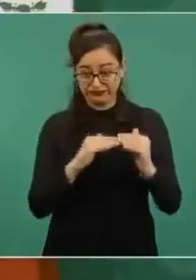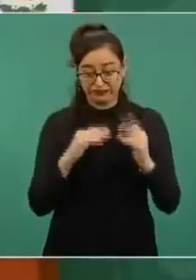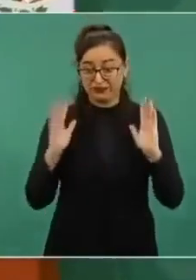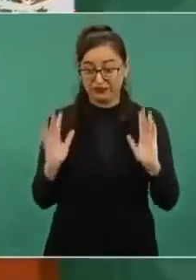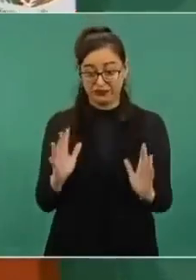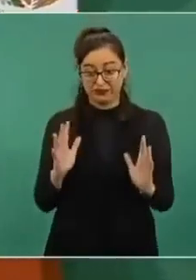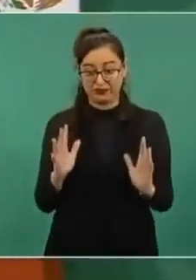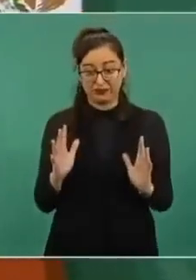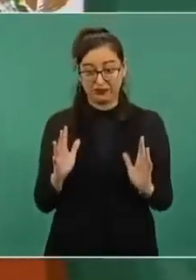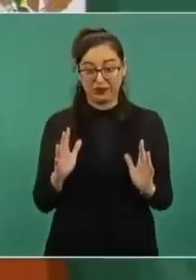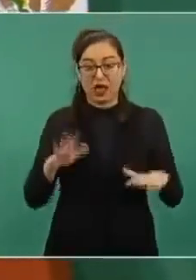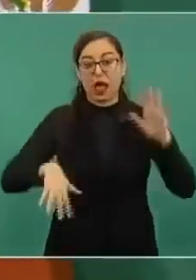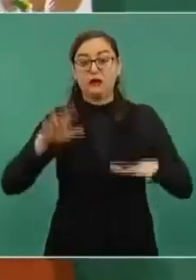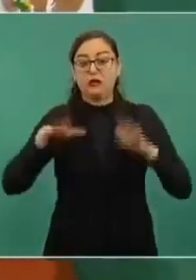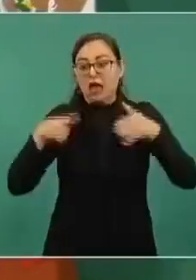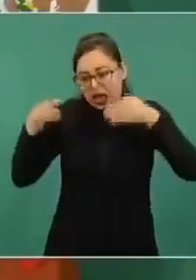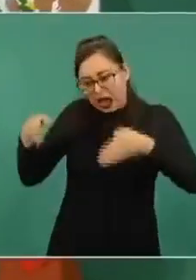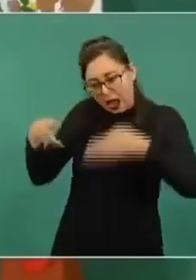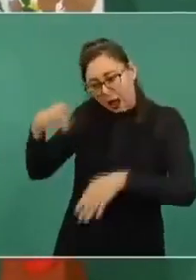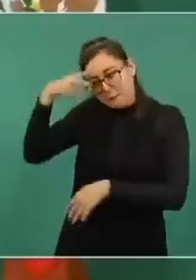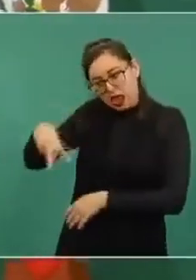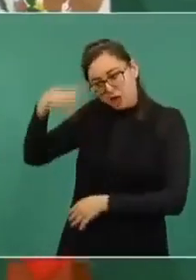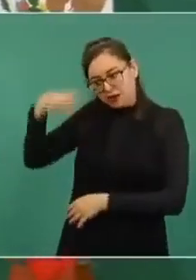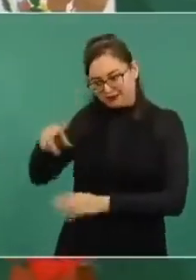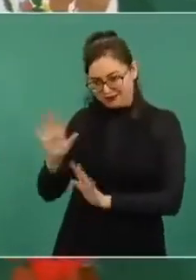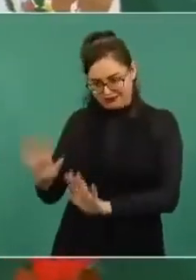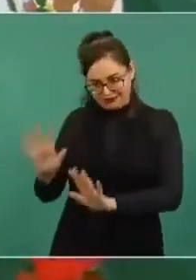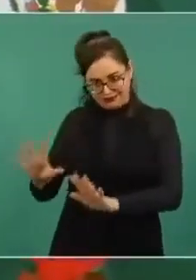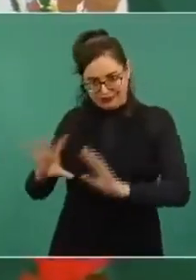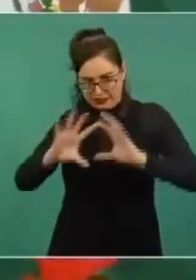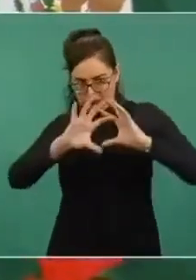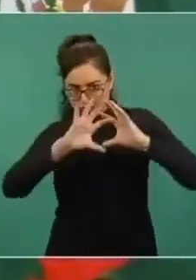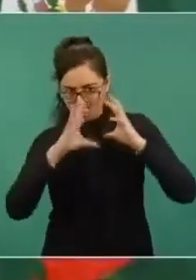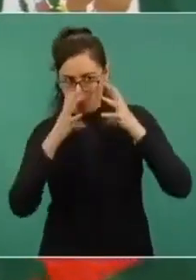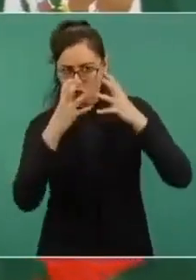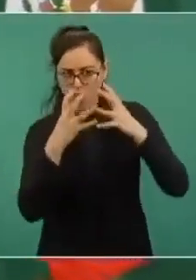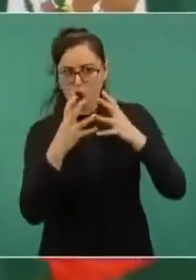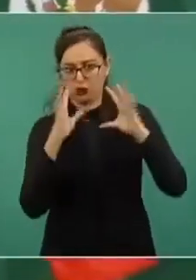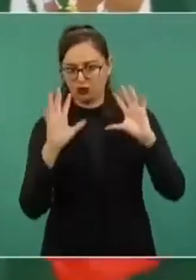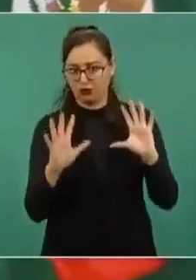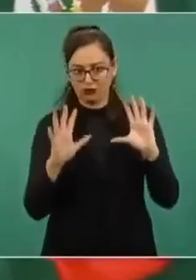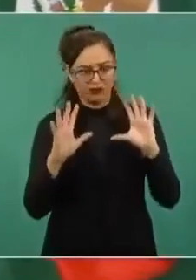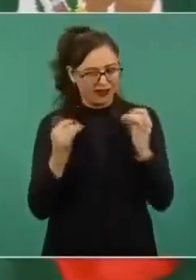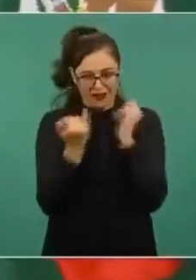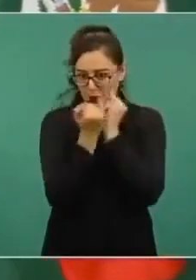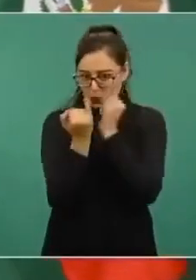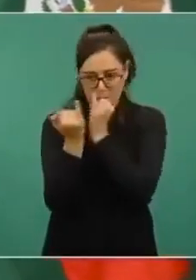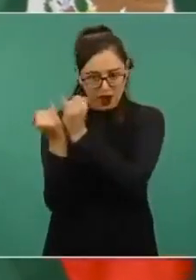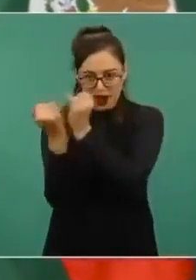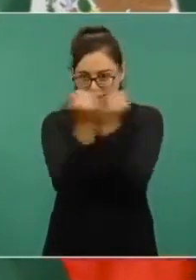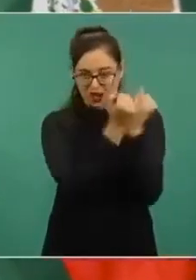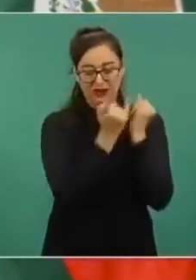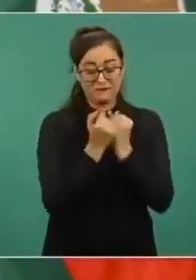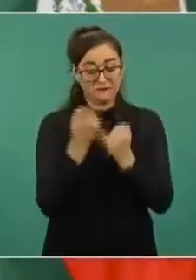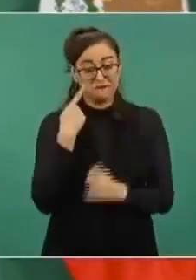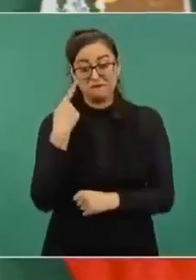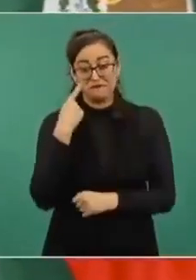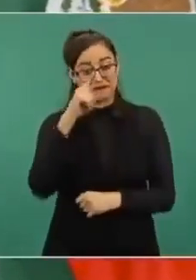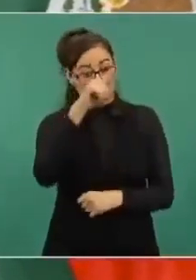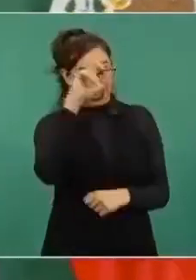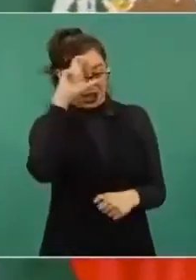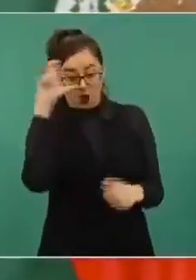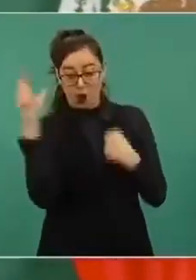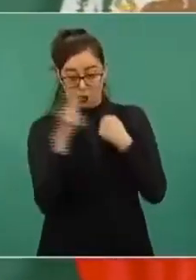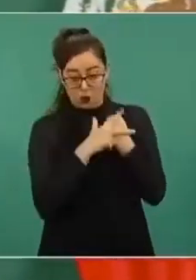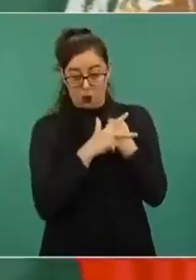Europa no se registraba en esa dimensión, en